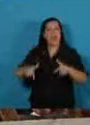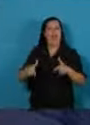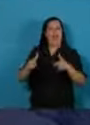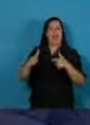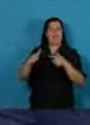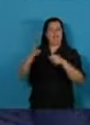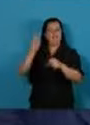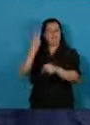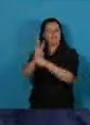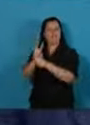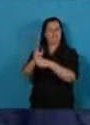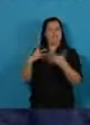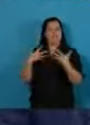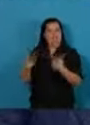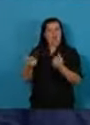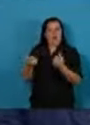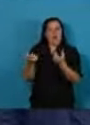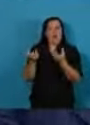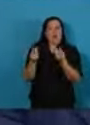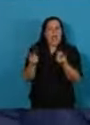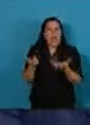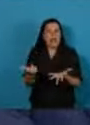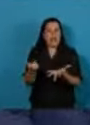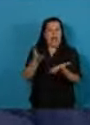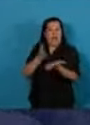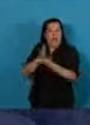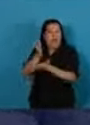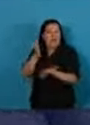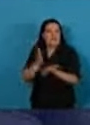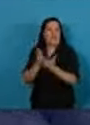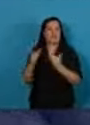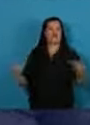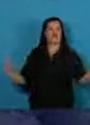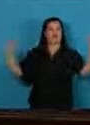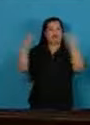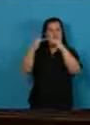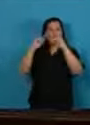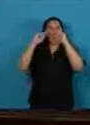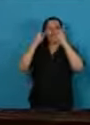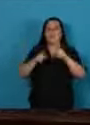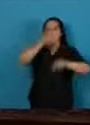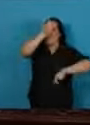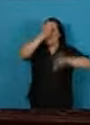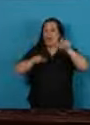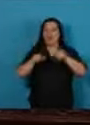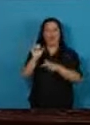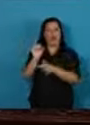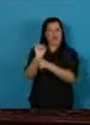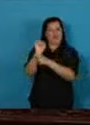basada en la calidad, el acceso, la equidad y el talento humano.